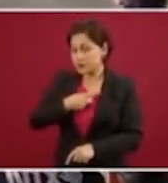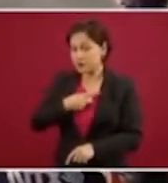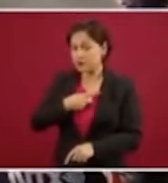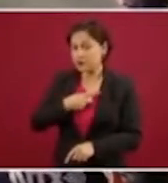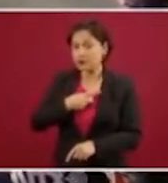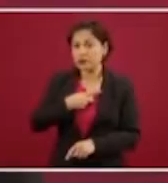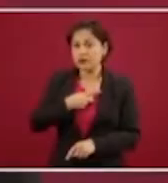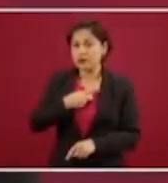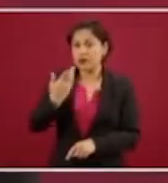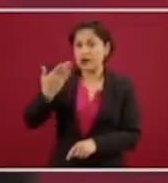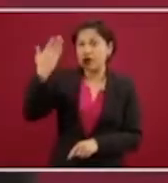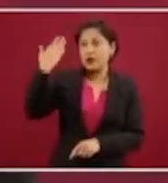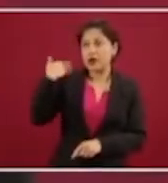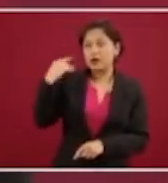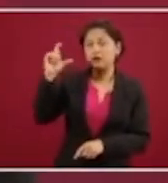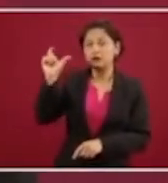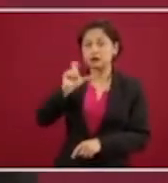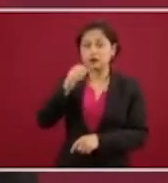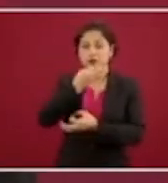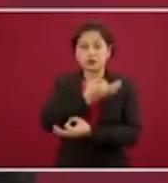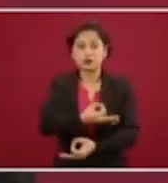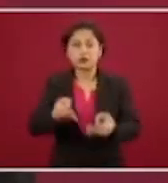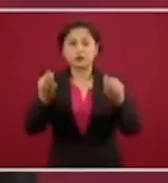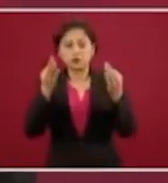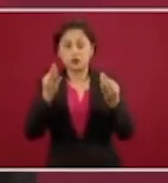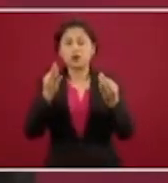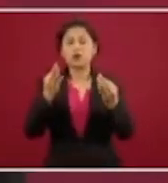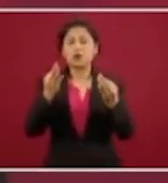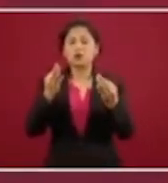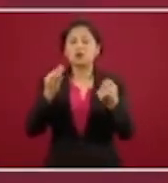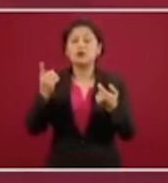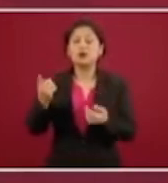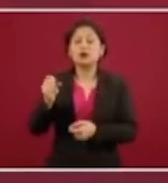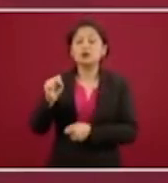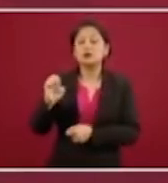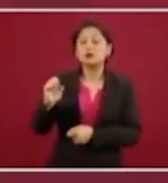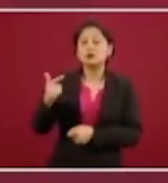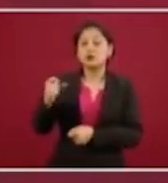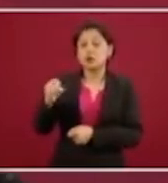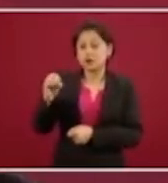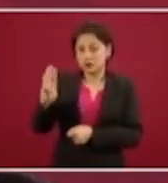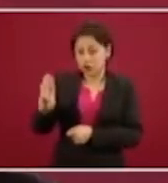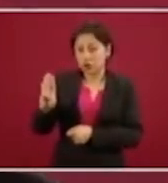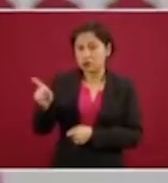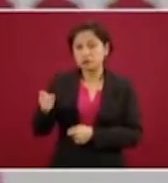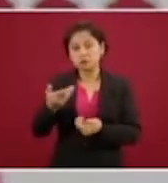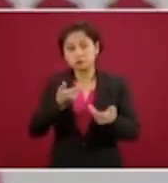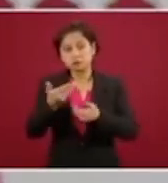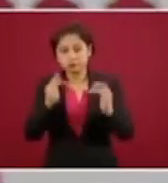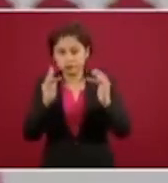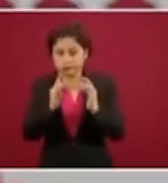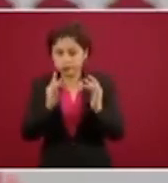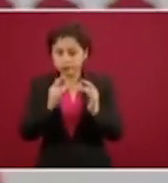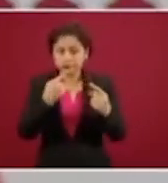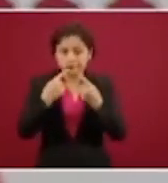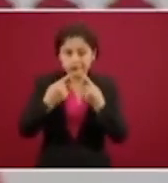es que la Secretaría de Gobernación hiciera este esfuerzo y participáramos su servidor, el equipo de salud y de